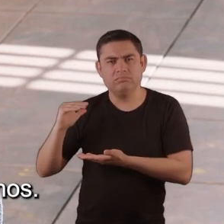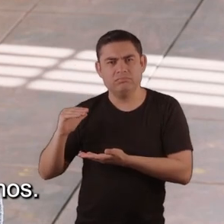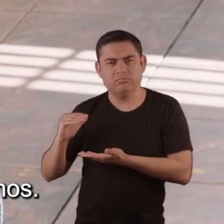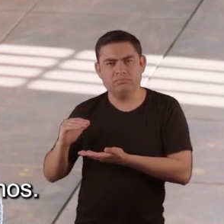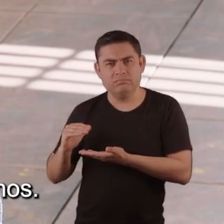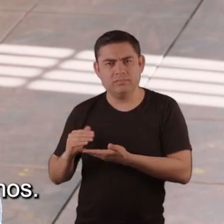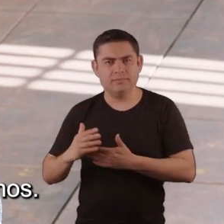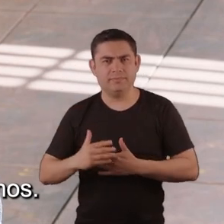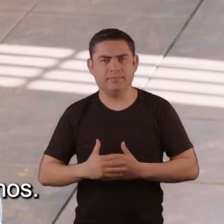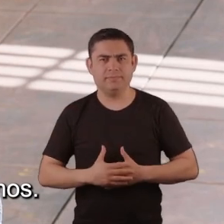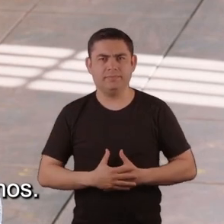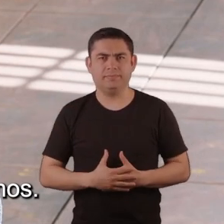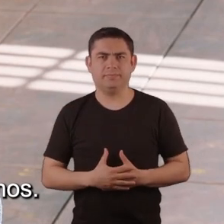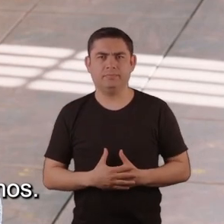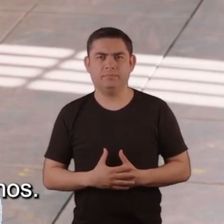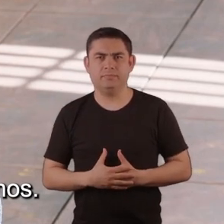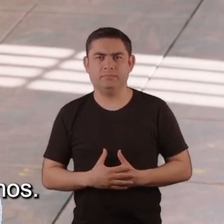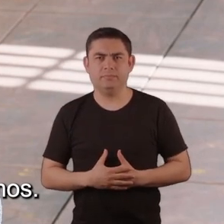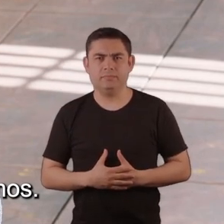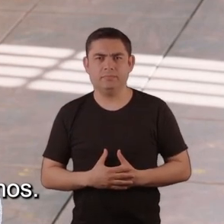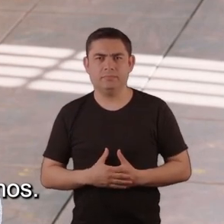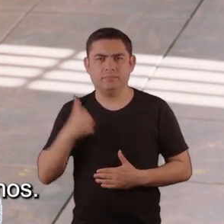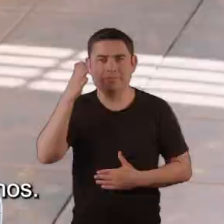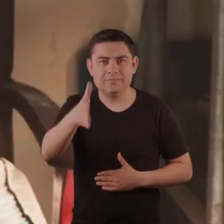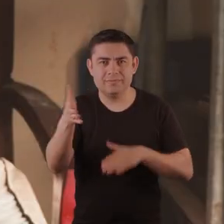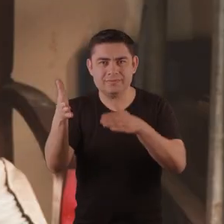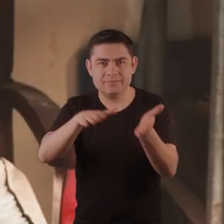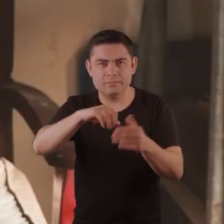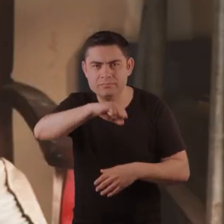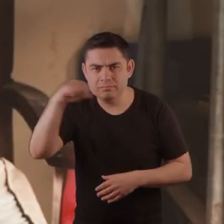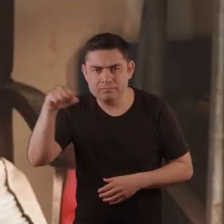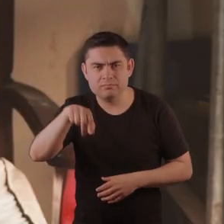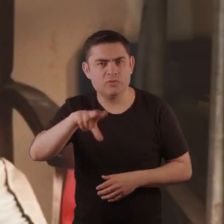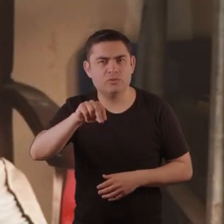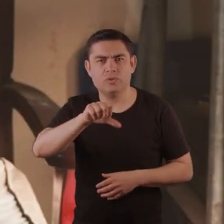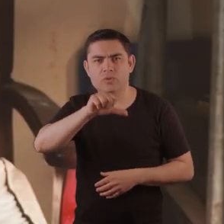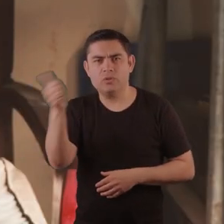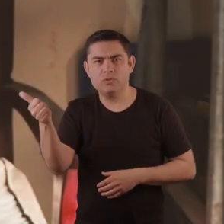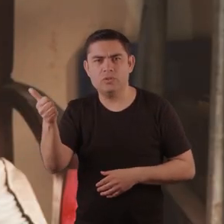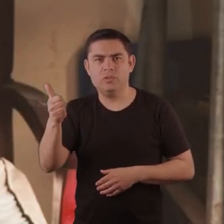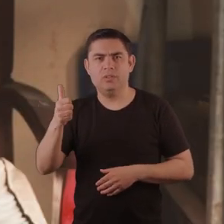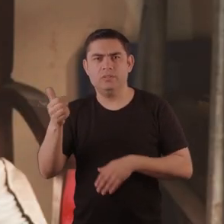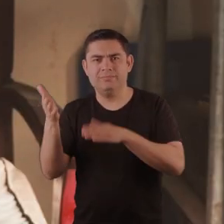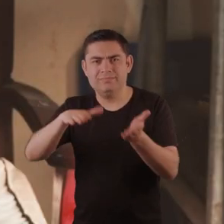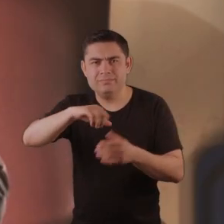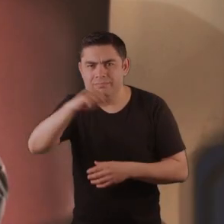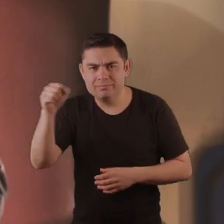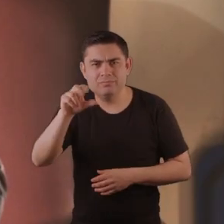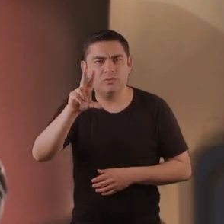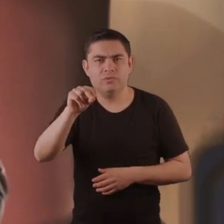Empezamos a gastar todos los ahorros que teníamos. Incluso hemos buscado, hemos hecho dos veces exhumaciones.